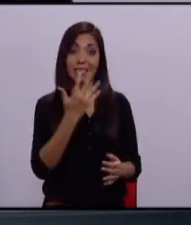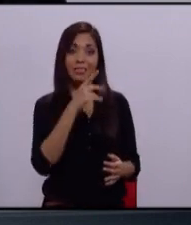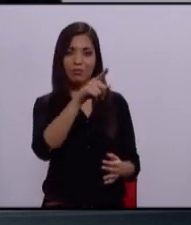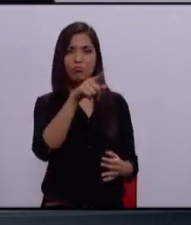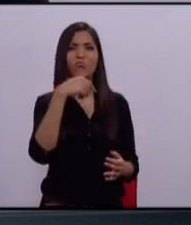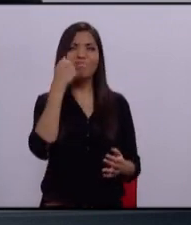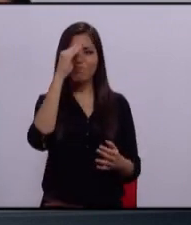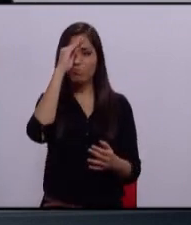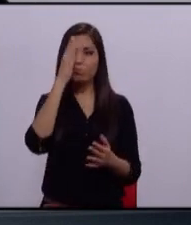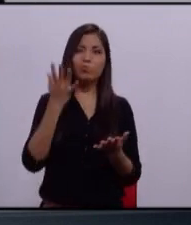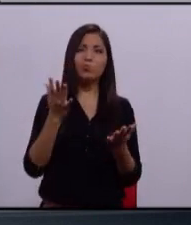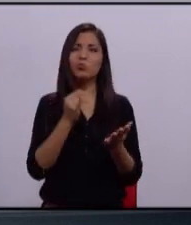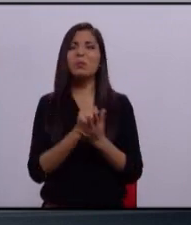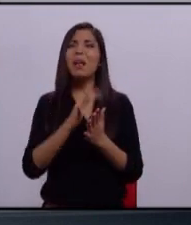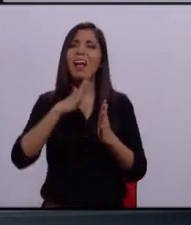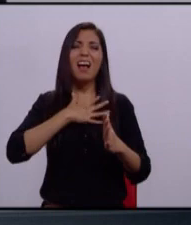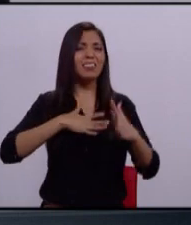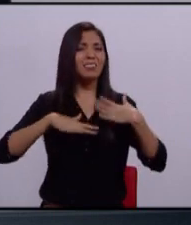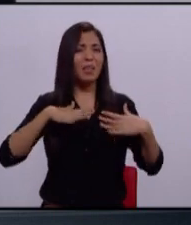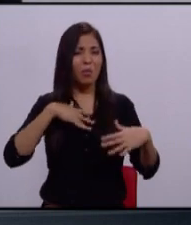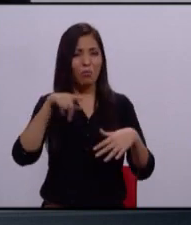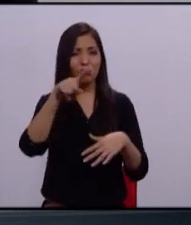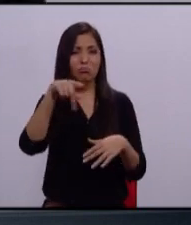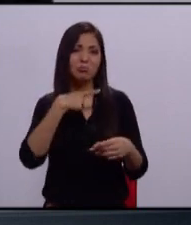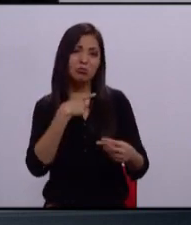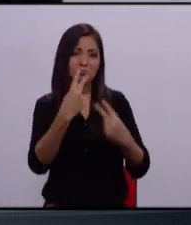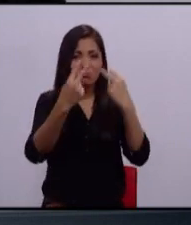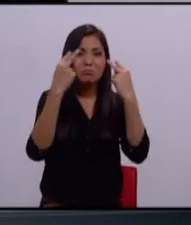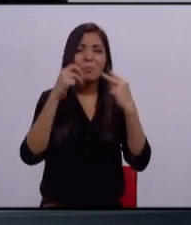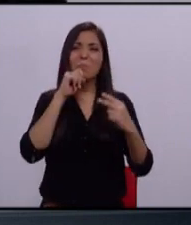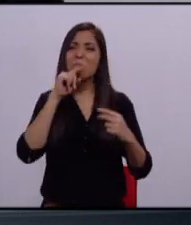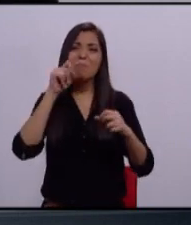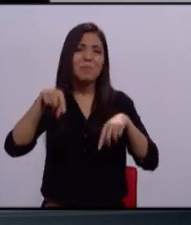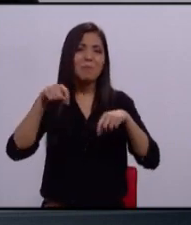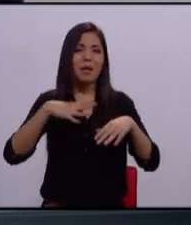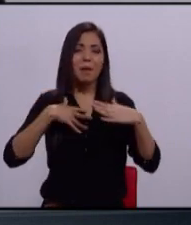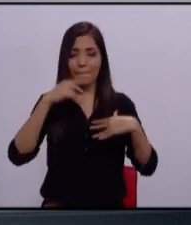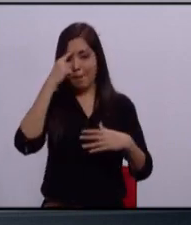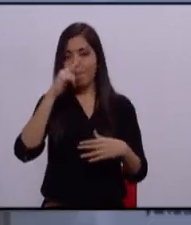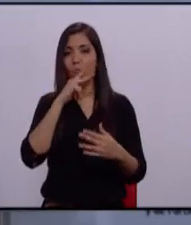mejor decisión y estás cansado de los mismos y generamos un mejor proyecto para Zapopan.